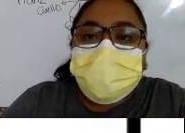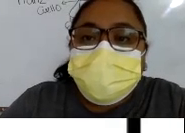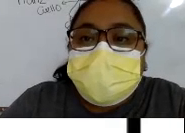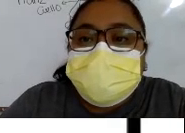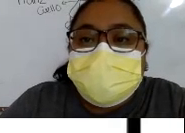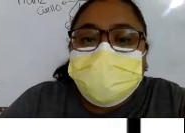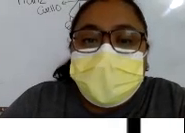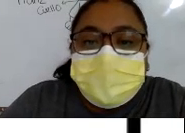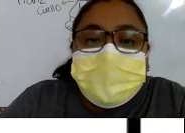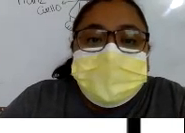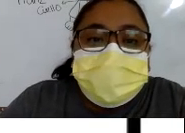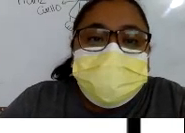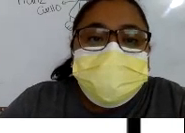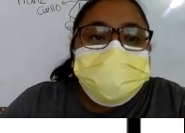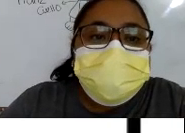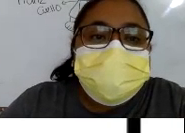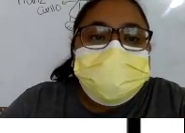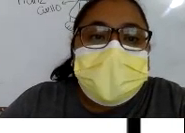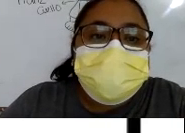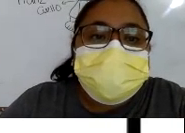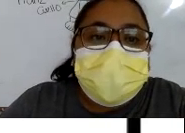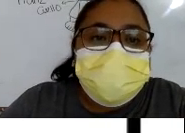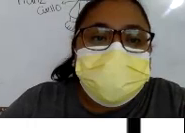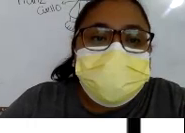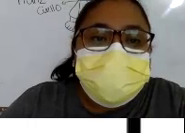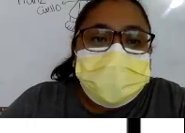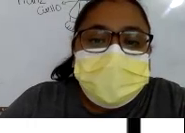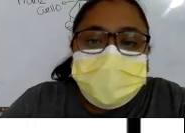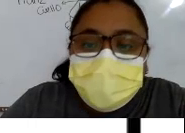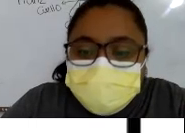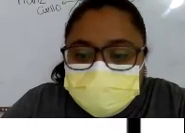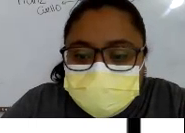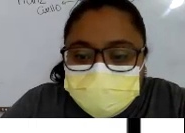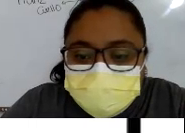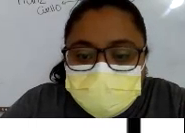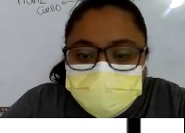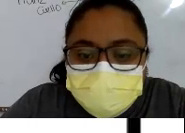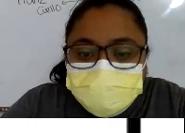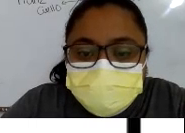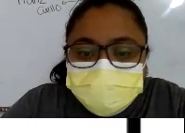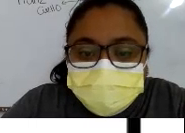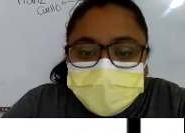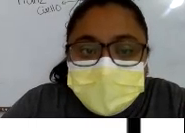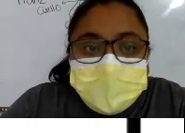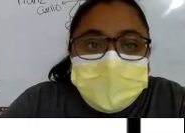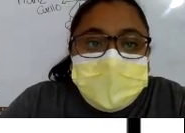Yo con De Casita Seguimos Nosotros Anotando Y vamos A señalar Por acá Miren